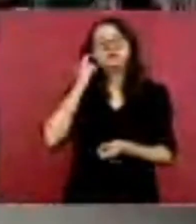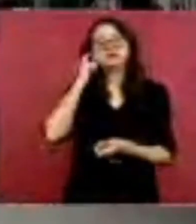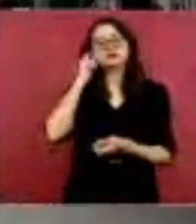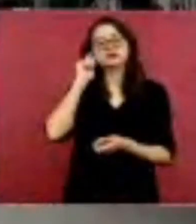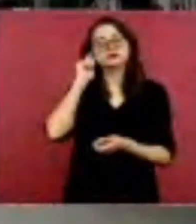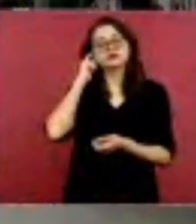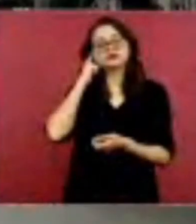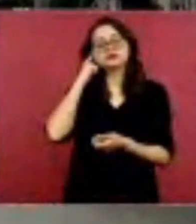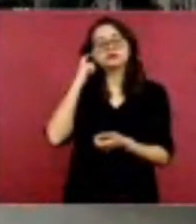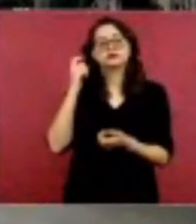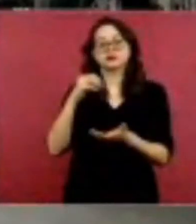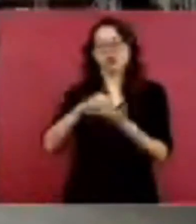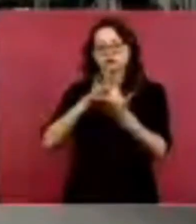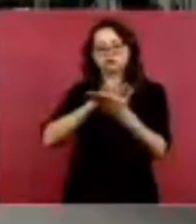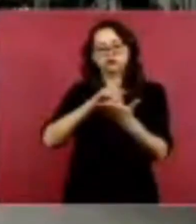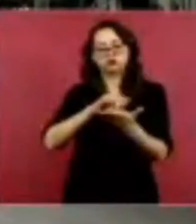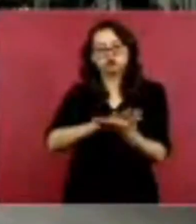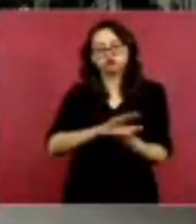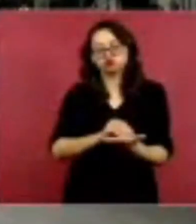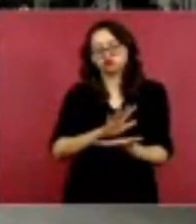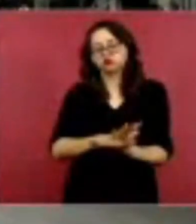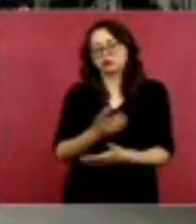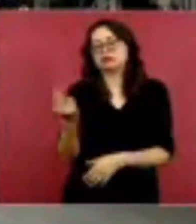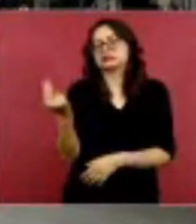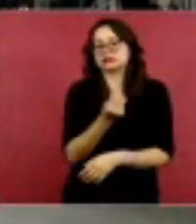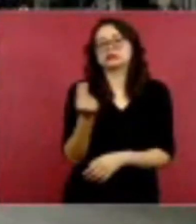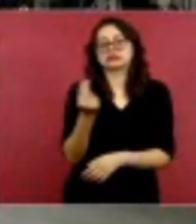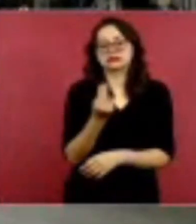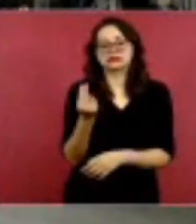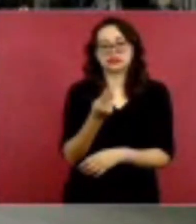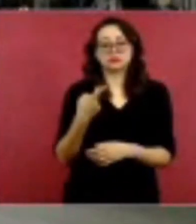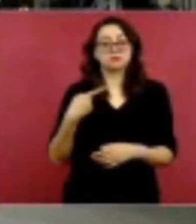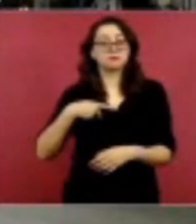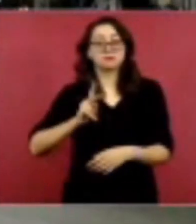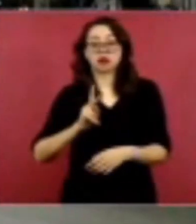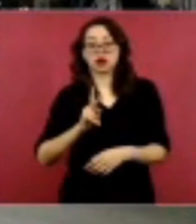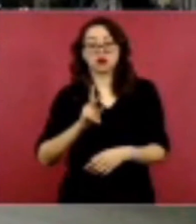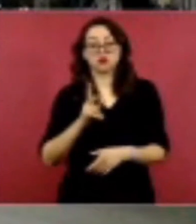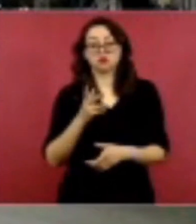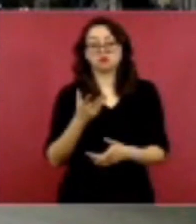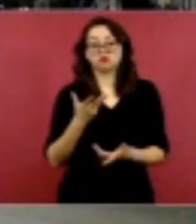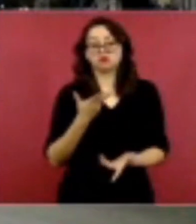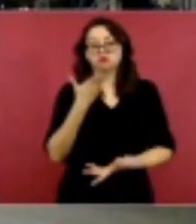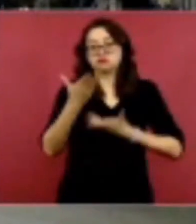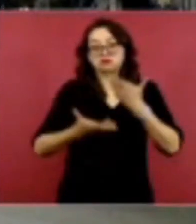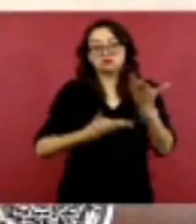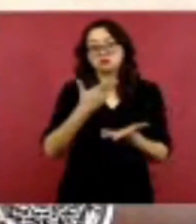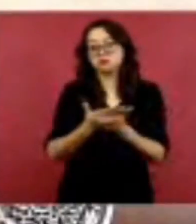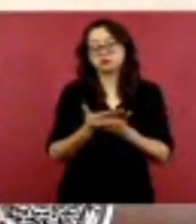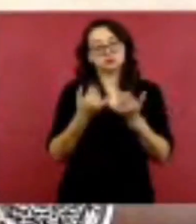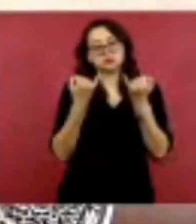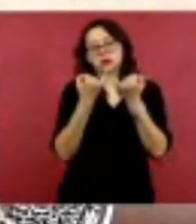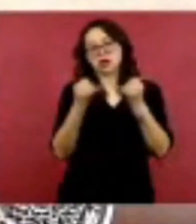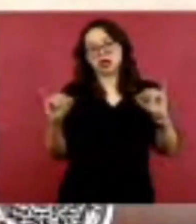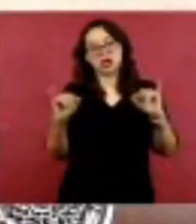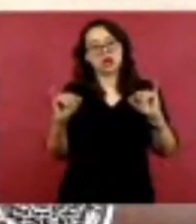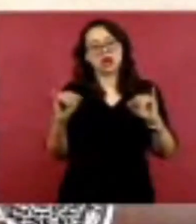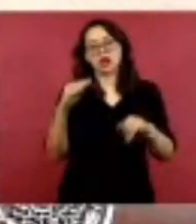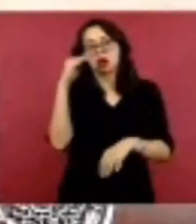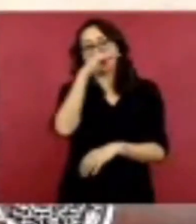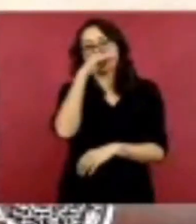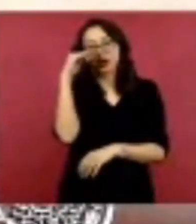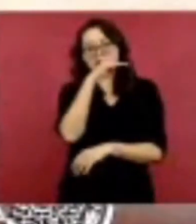con ese propósito, porque todo el servicio médico va a ser gratuito, es